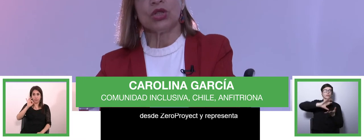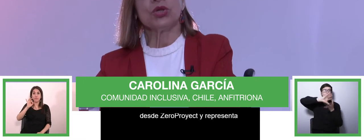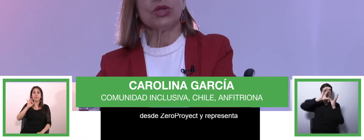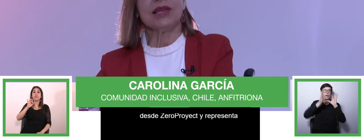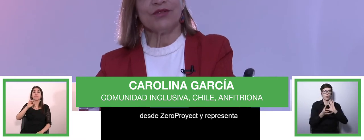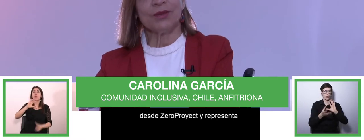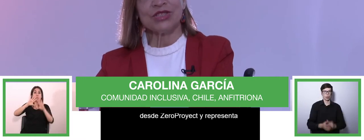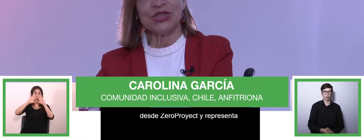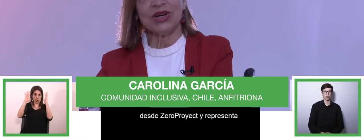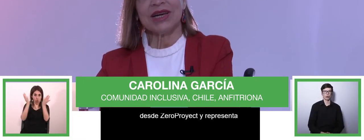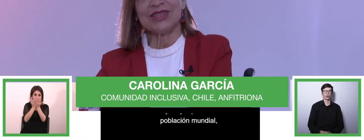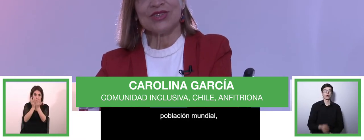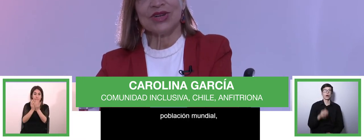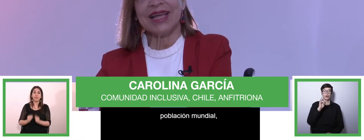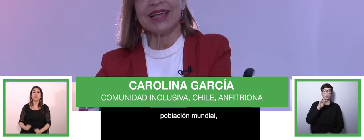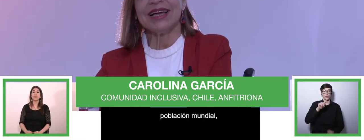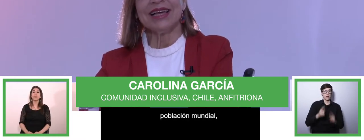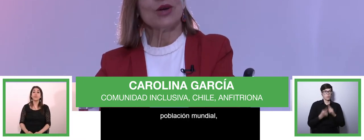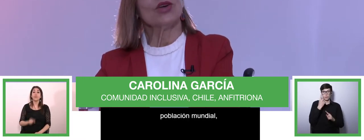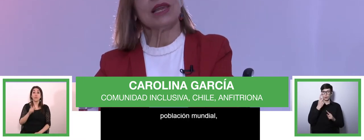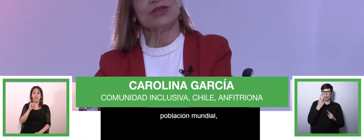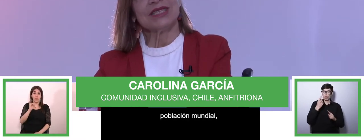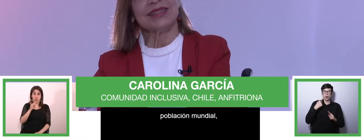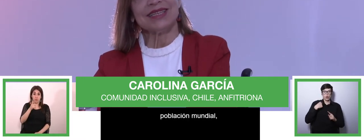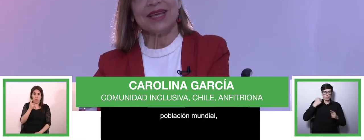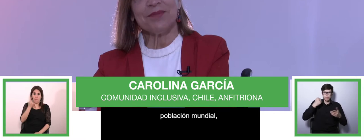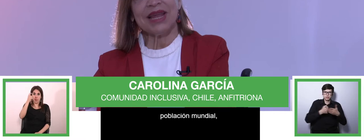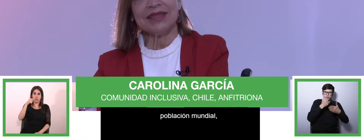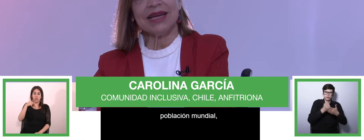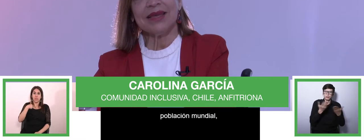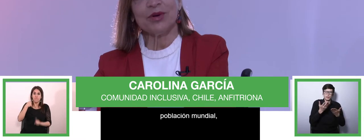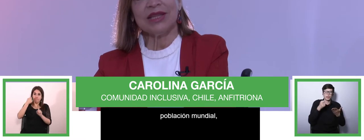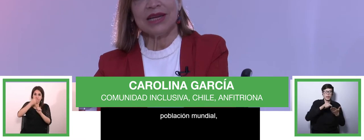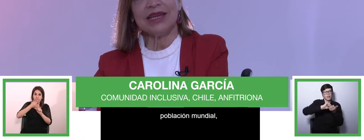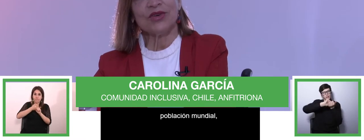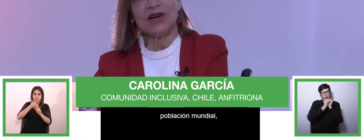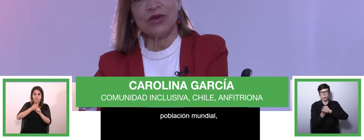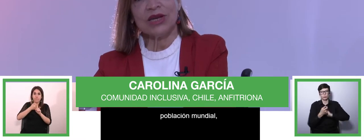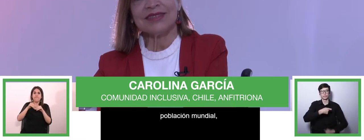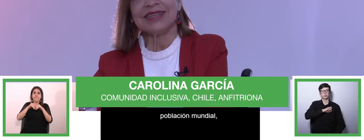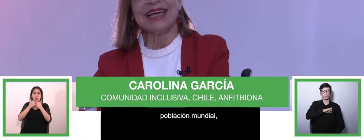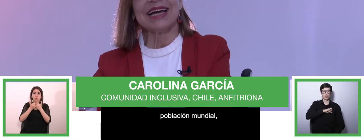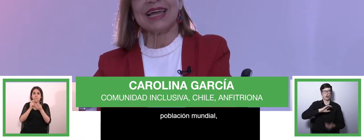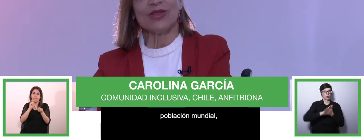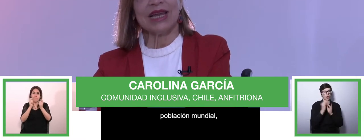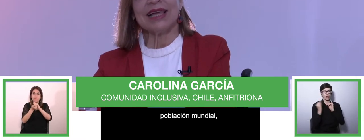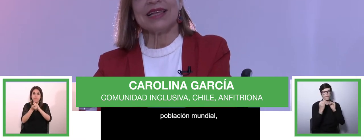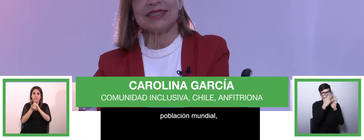toda la información relacionada con las 86 prácticas y políticas innovadoras